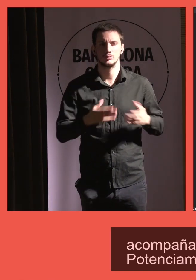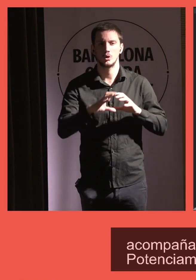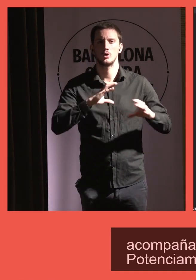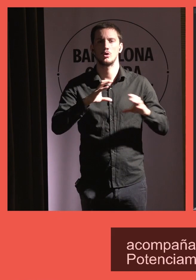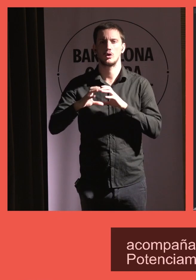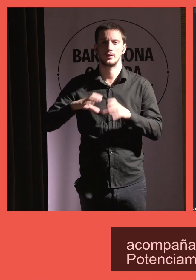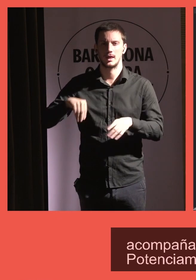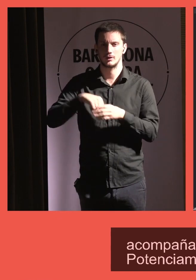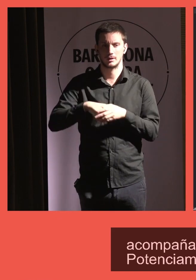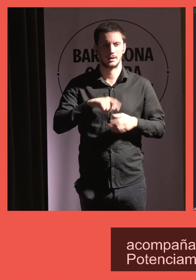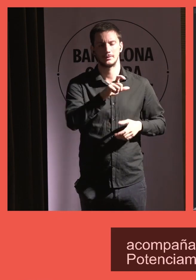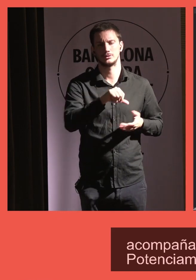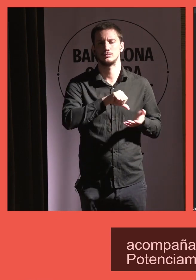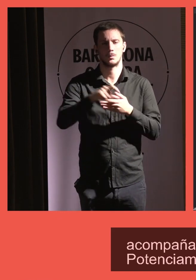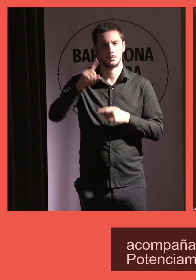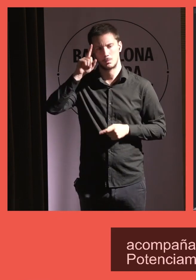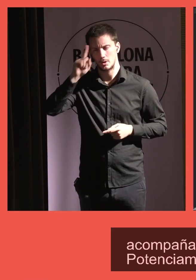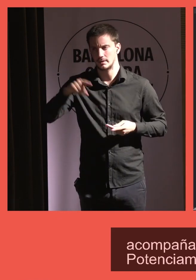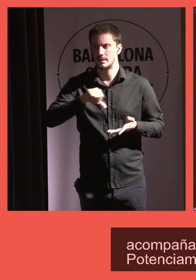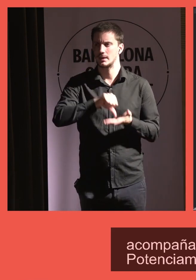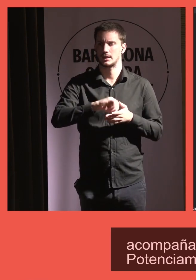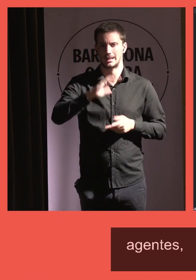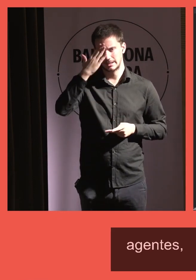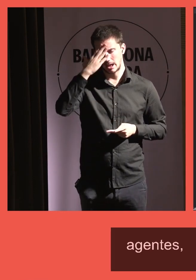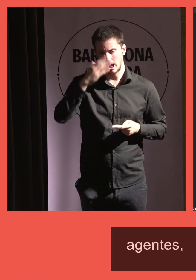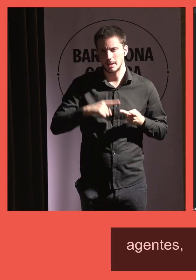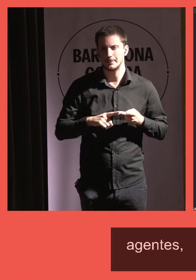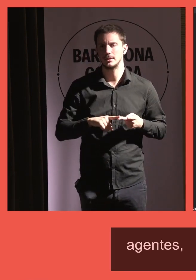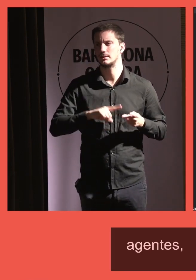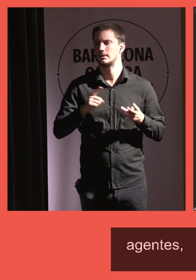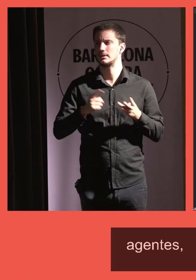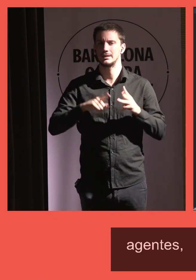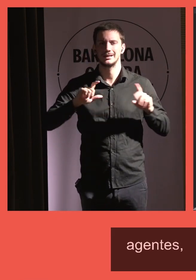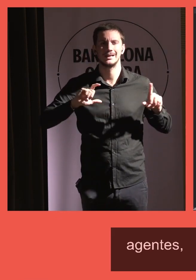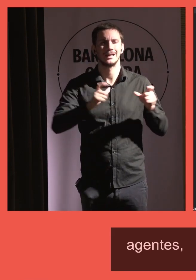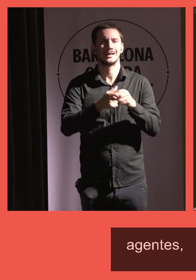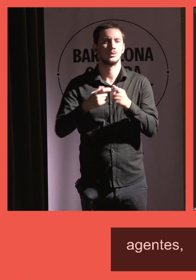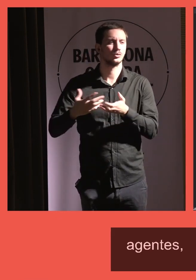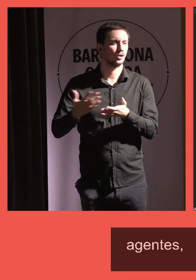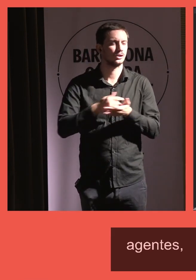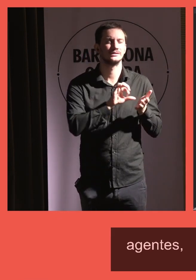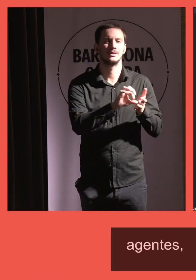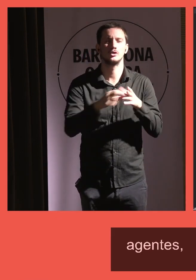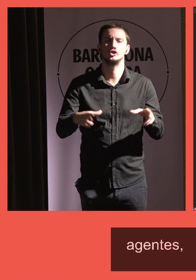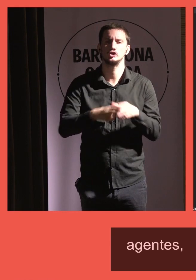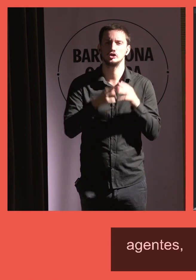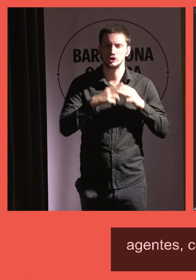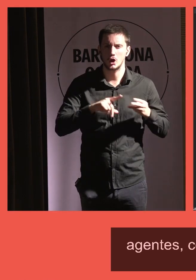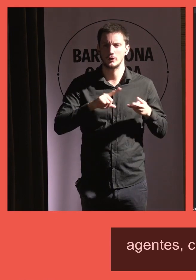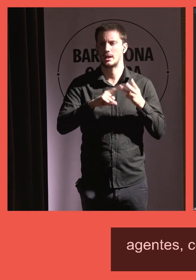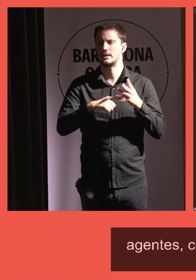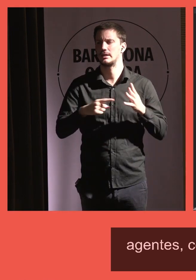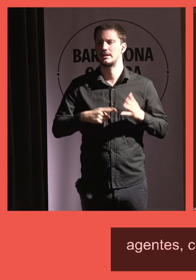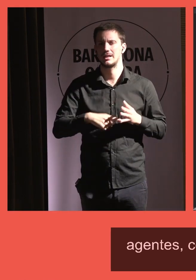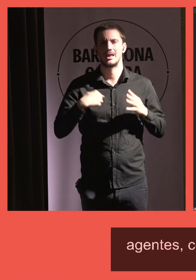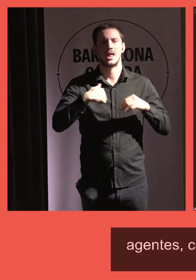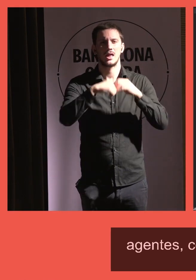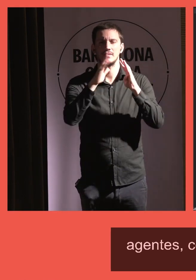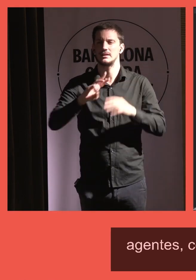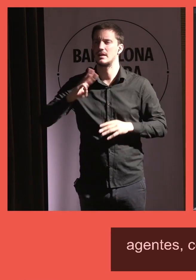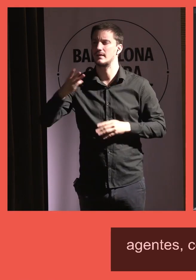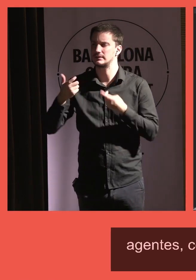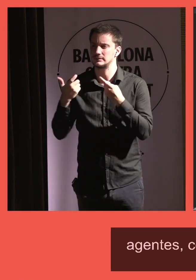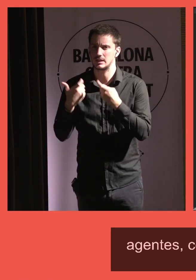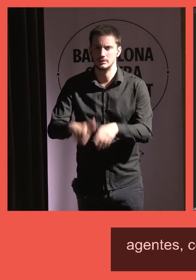con los agentes de la ciudad, policías, centros de salud, reuniones evidentemente con todos los servicios sociales, entidades del tercer sector,